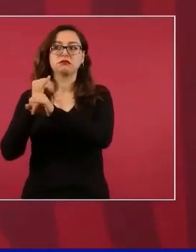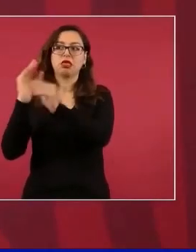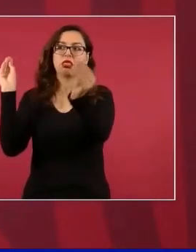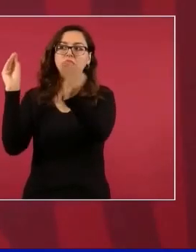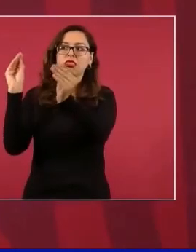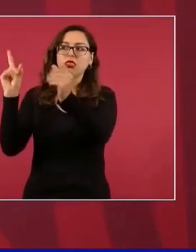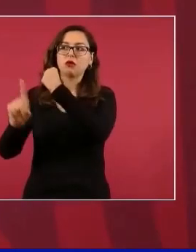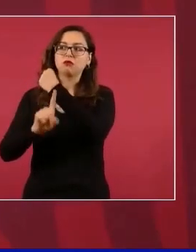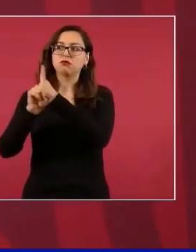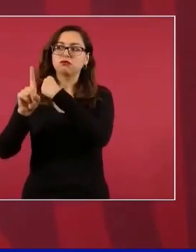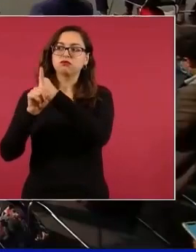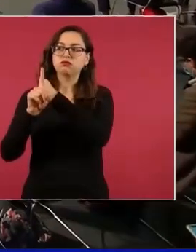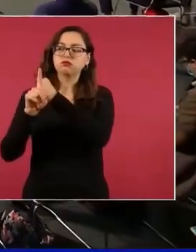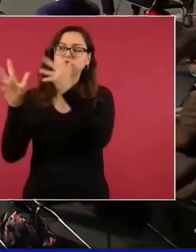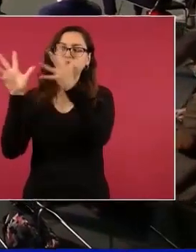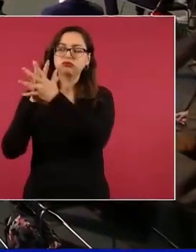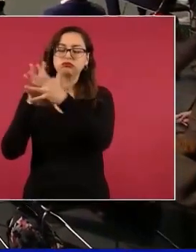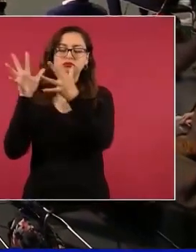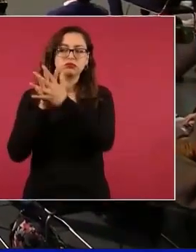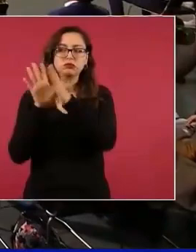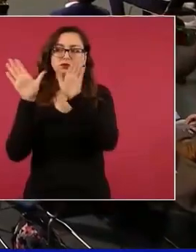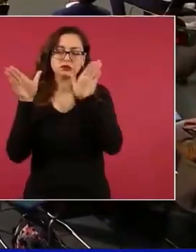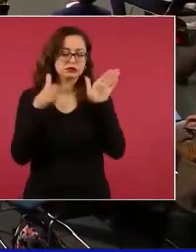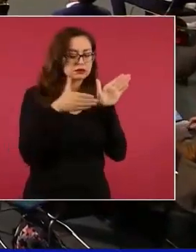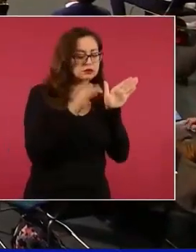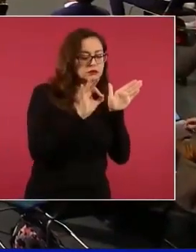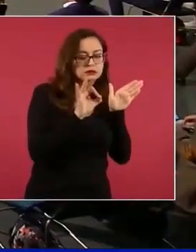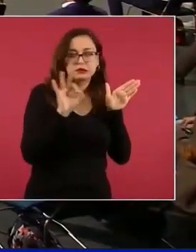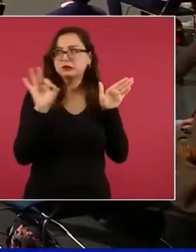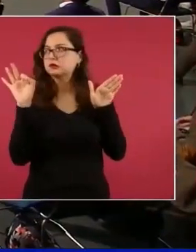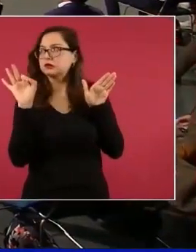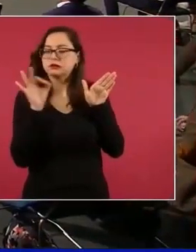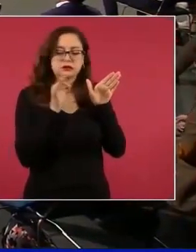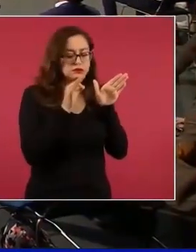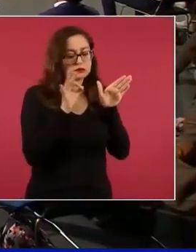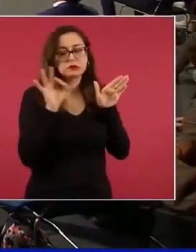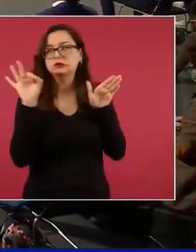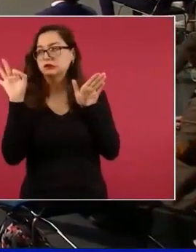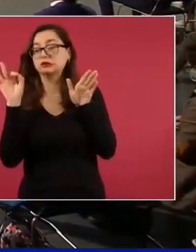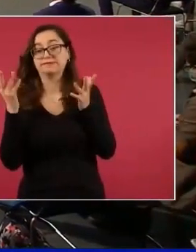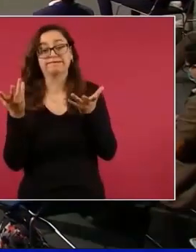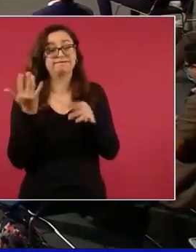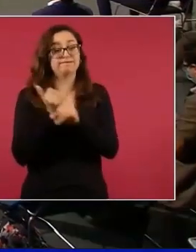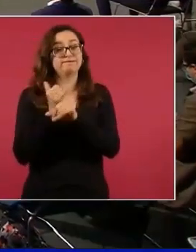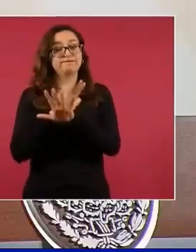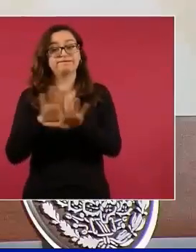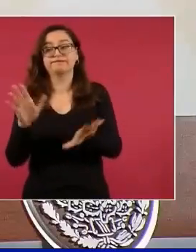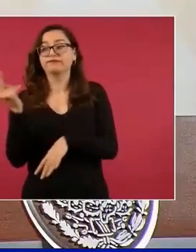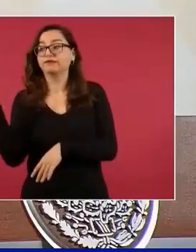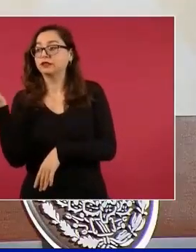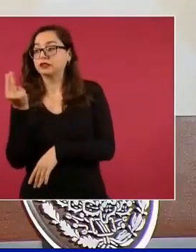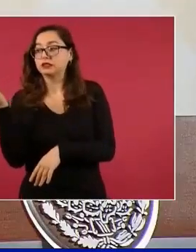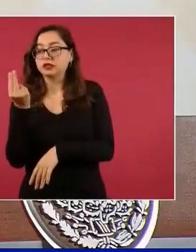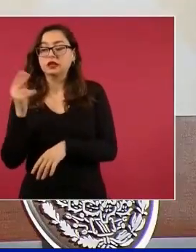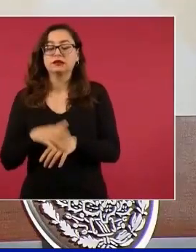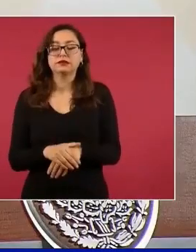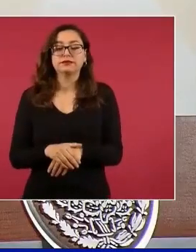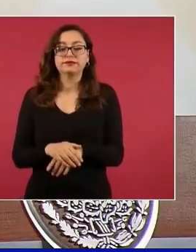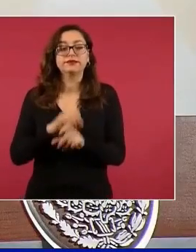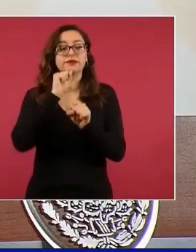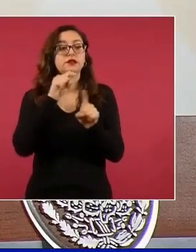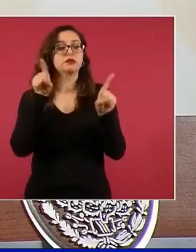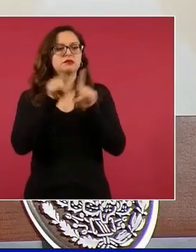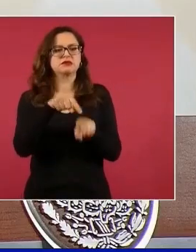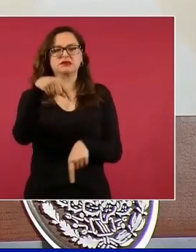De lo que cosas hacen los conservadores aquí, sin necesidad de estarlos espiando.